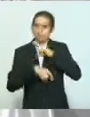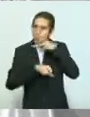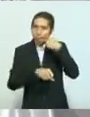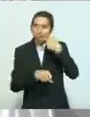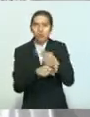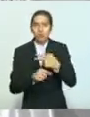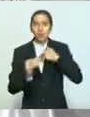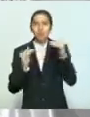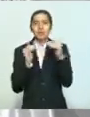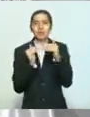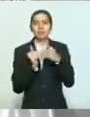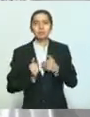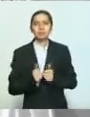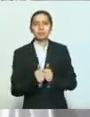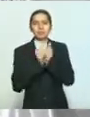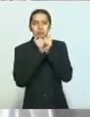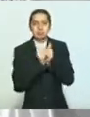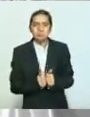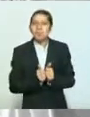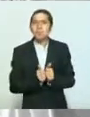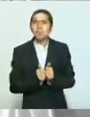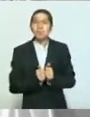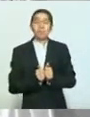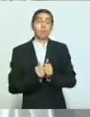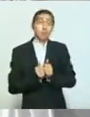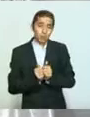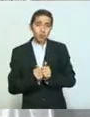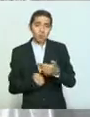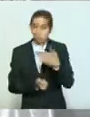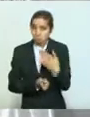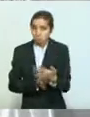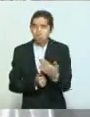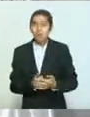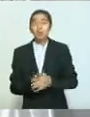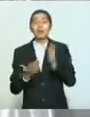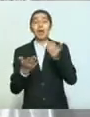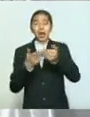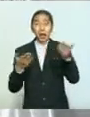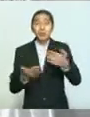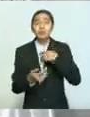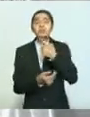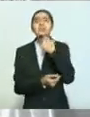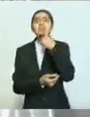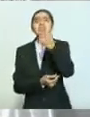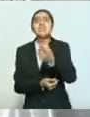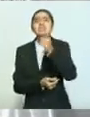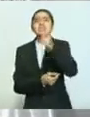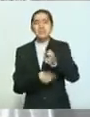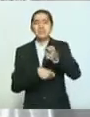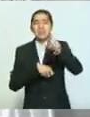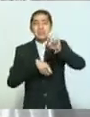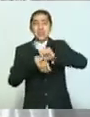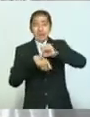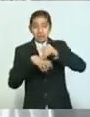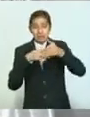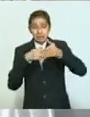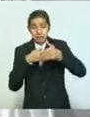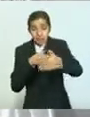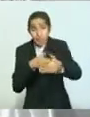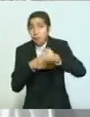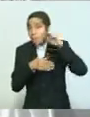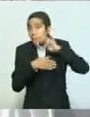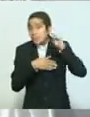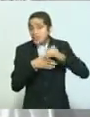en sus casas. Quiero decirles que lo que sigue en los próximos días para Michoacán